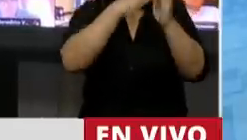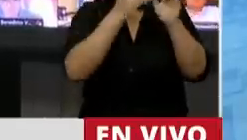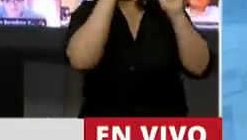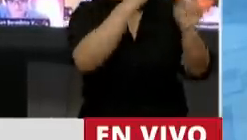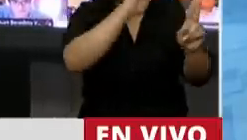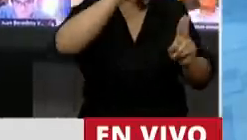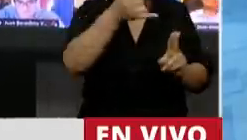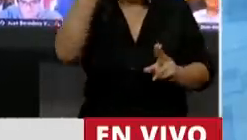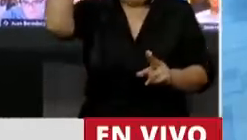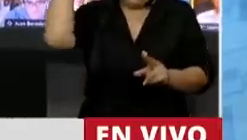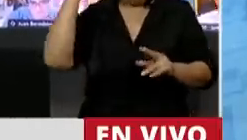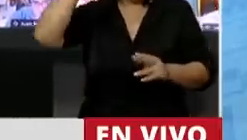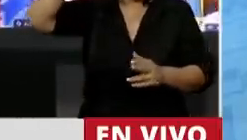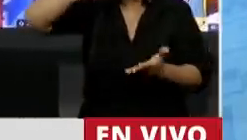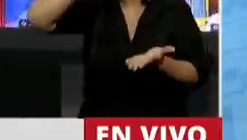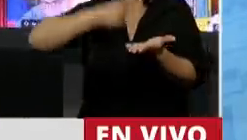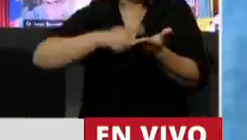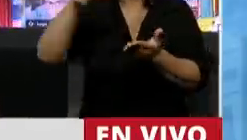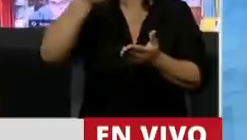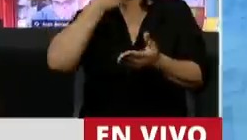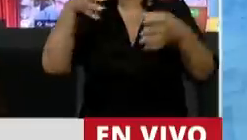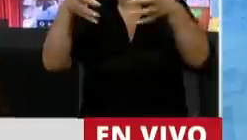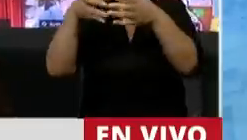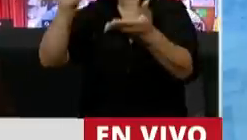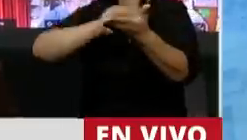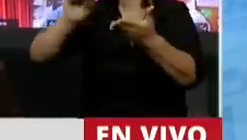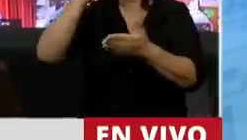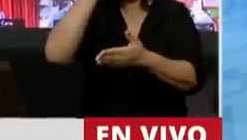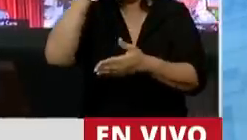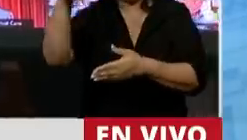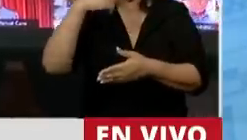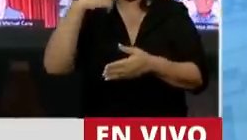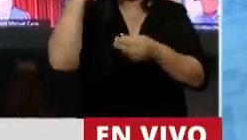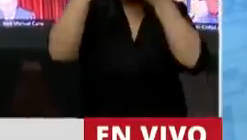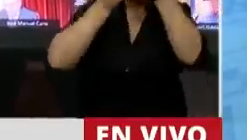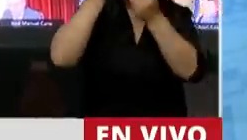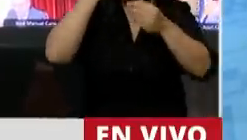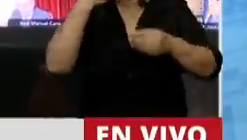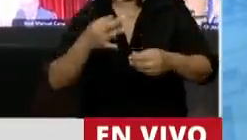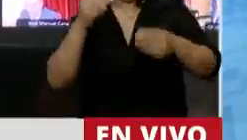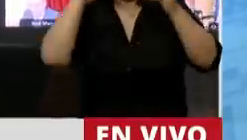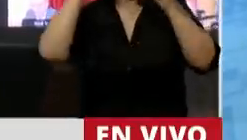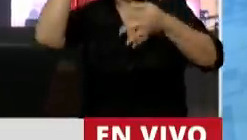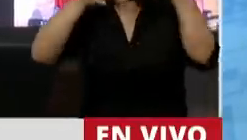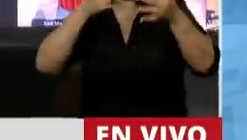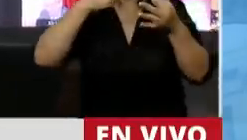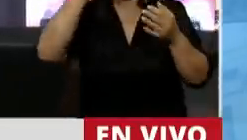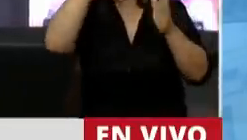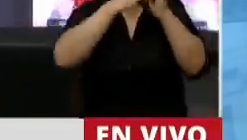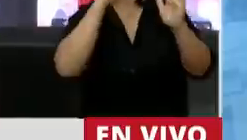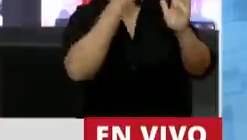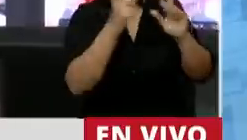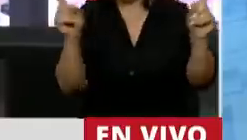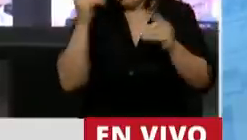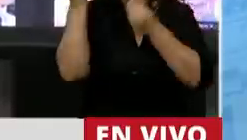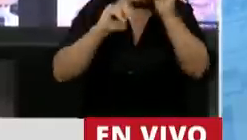Así que el diputado de Juntos por el Cambio de Córdoba, que se preocupaba tanto porque decía que la justicia iba a voltear esto, no se preocupe.